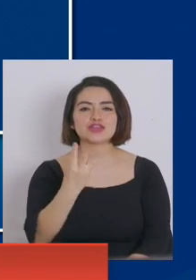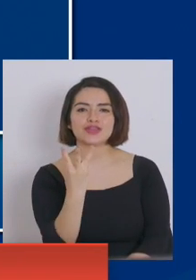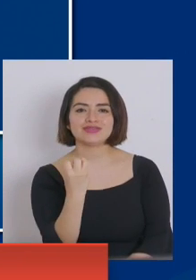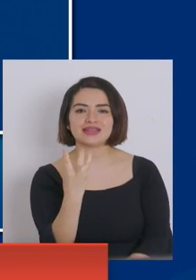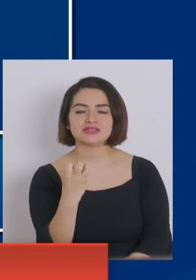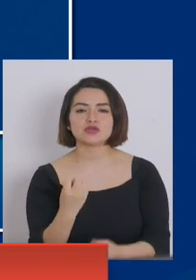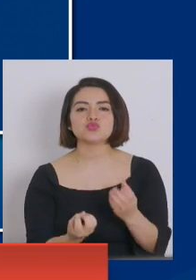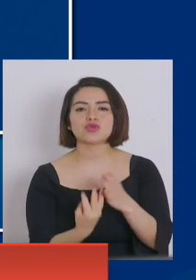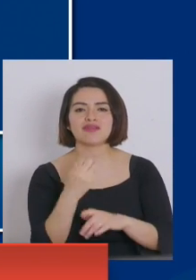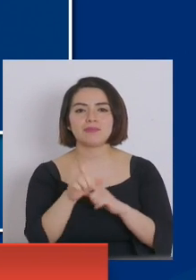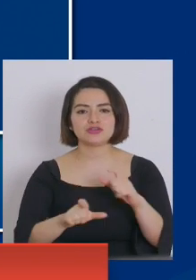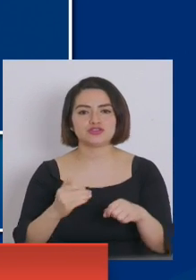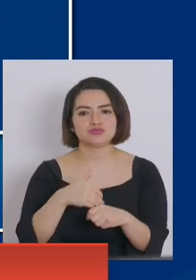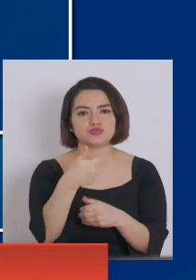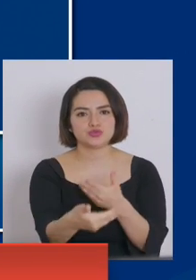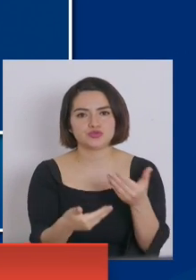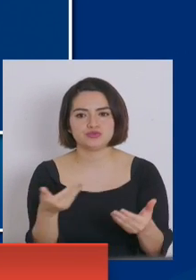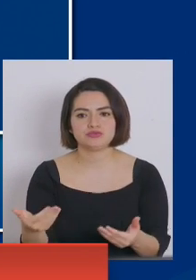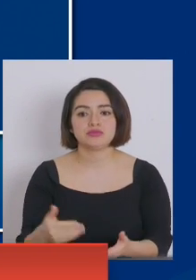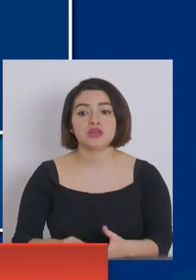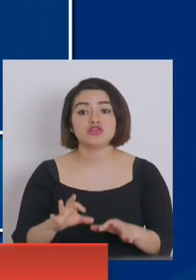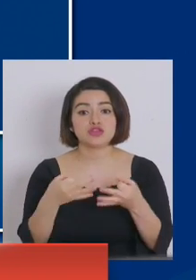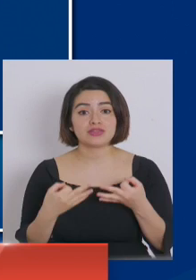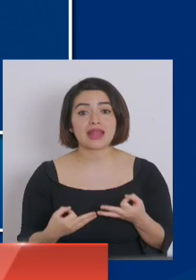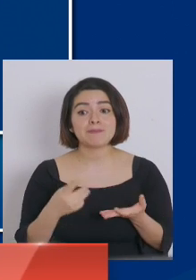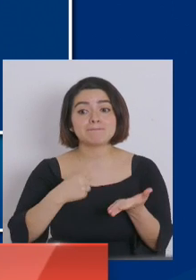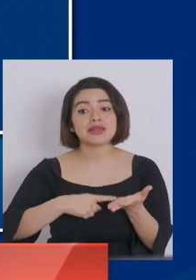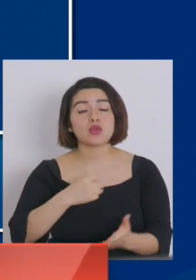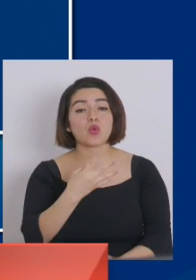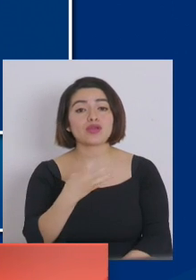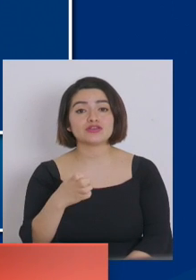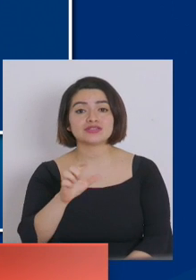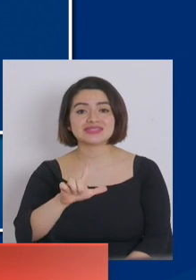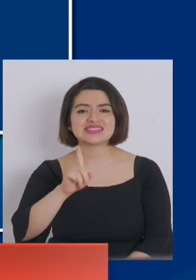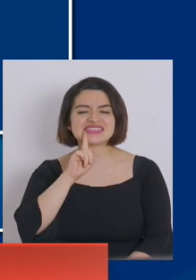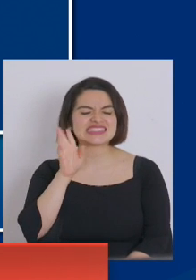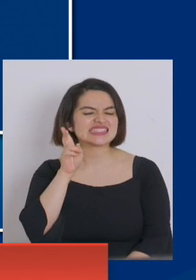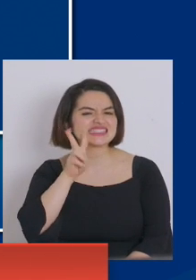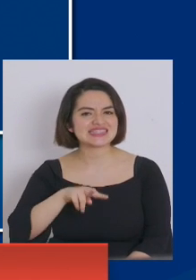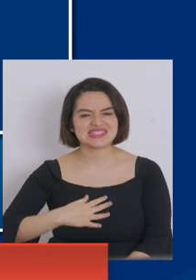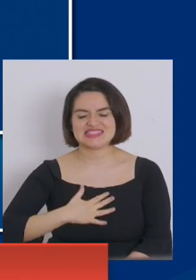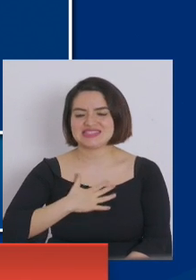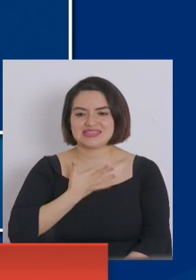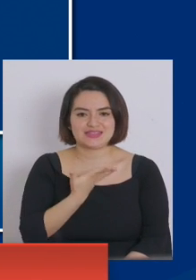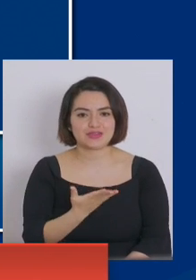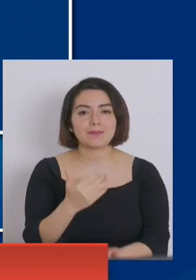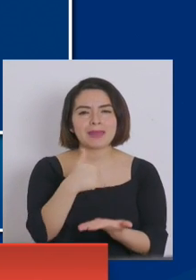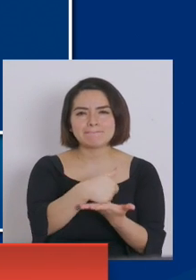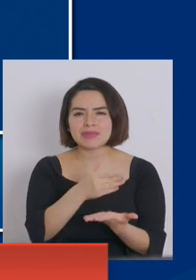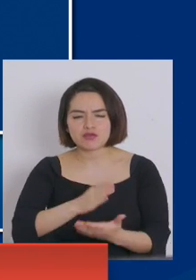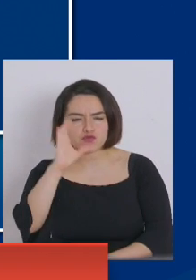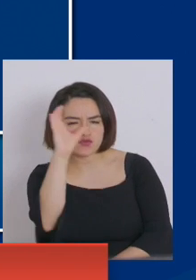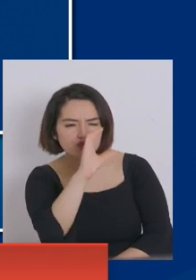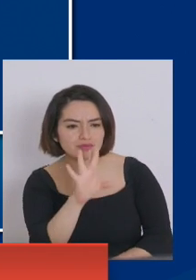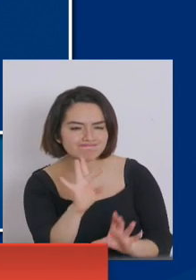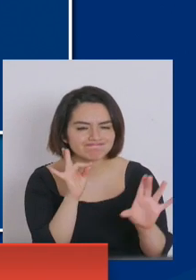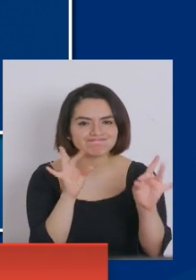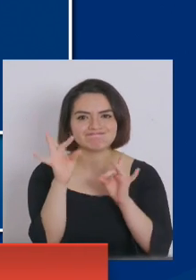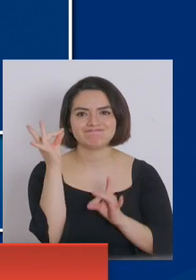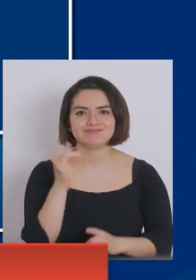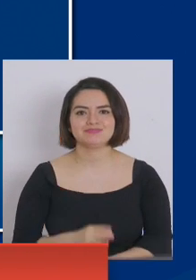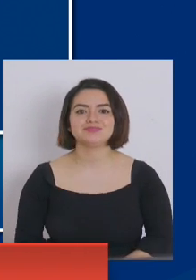casos, de los cuales 1.471 son asintomáticos gracias al Plan de Búsqueda Activa de Casos.